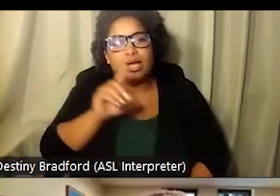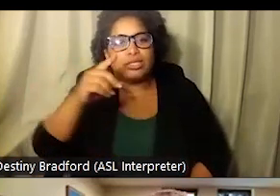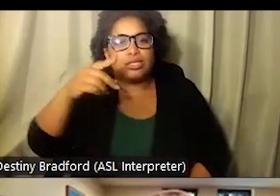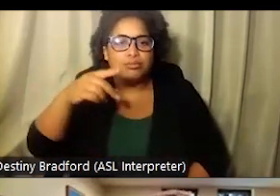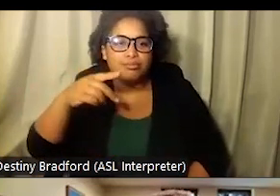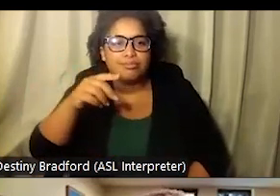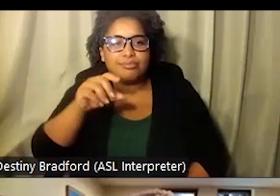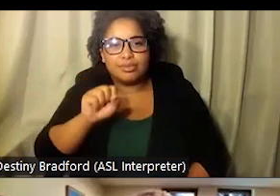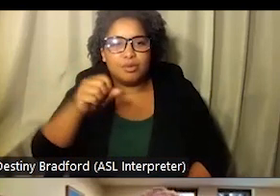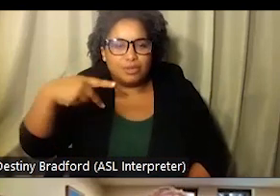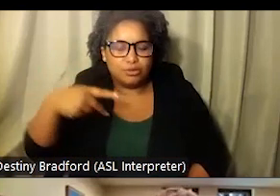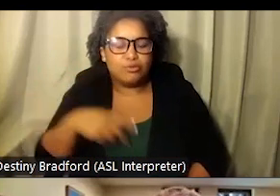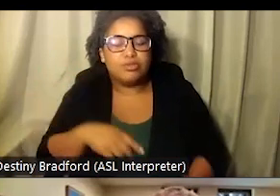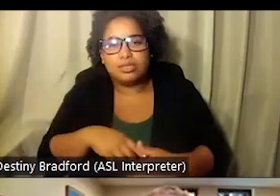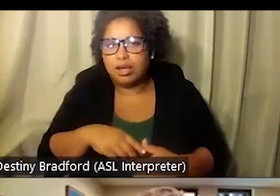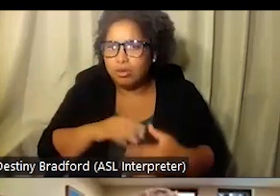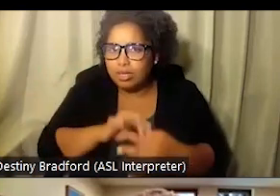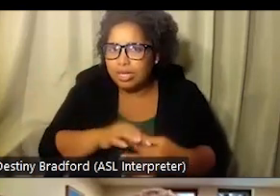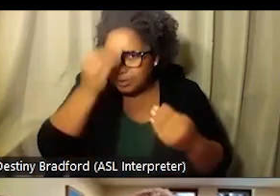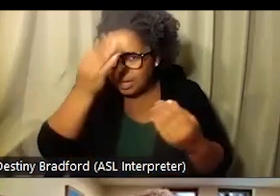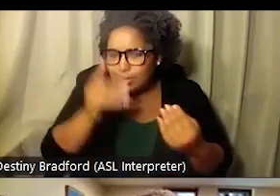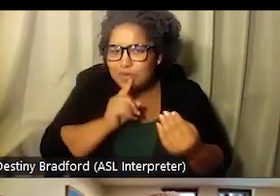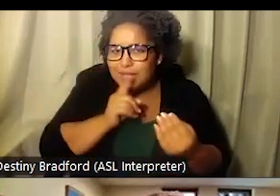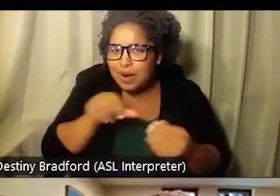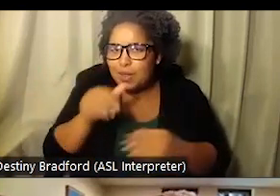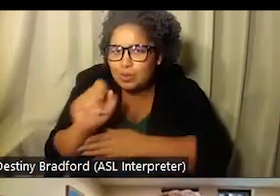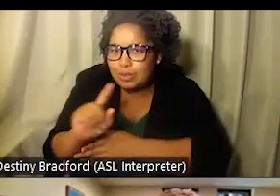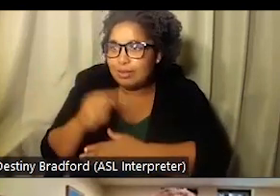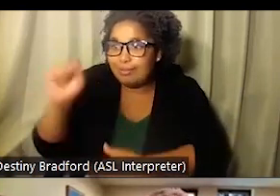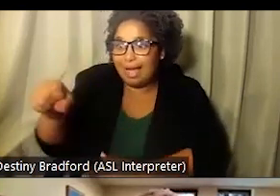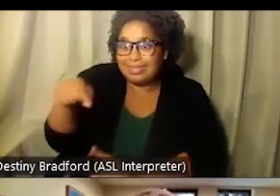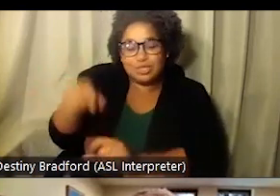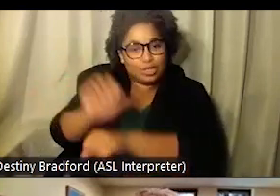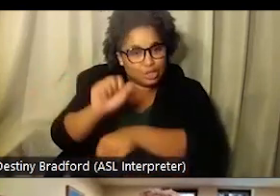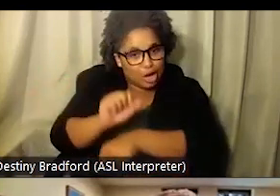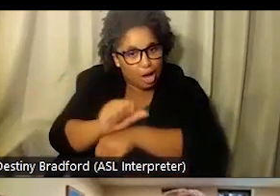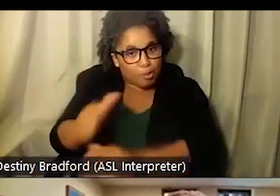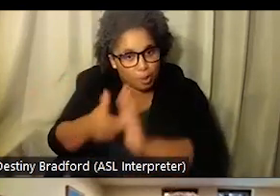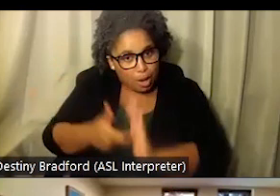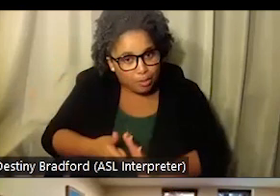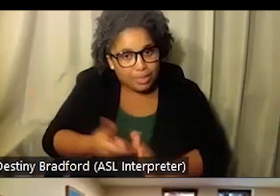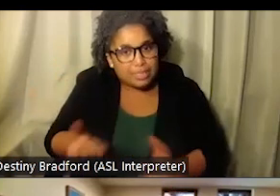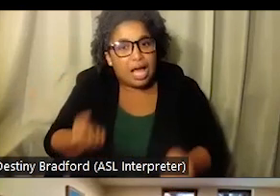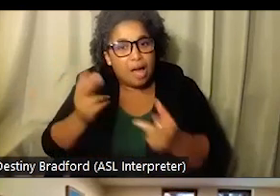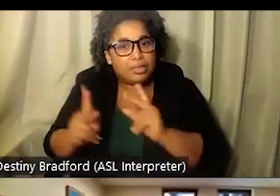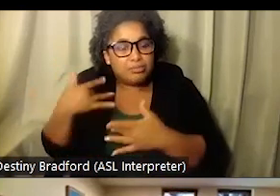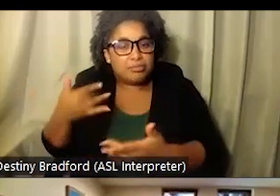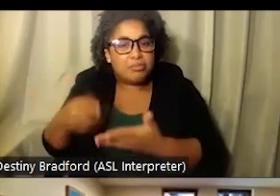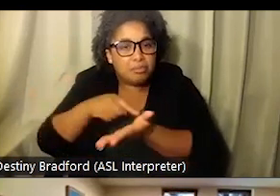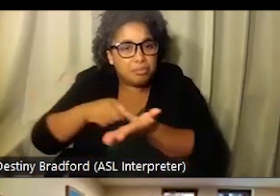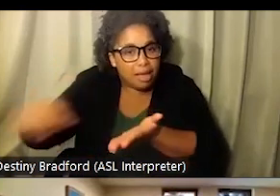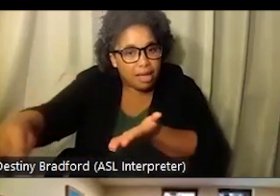Lo que es conseguir un código estándar para profesionales de soporte